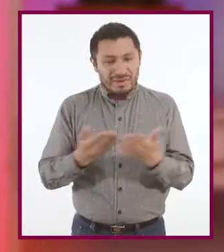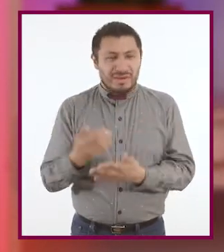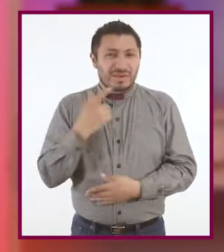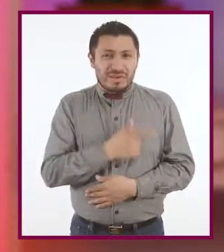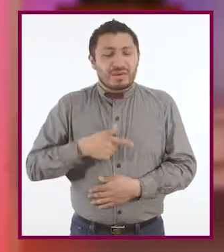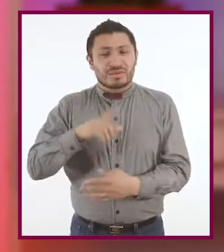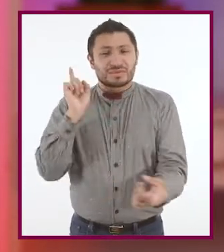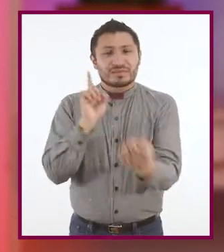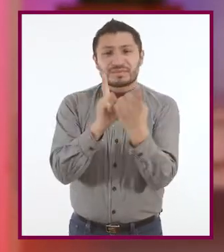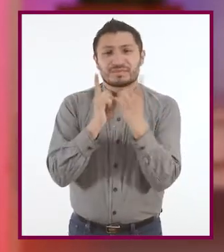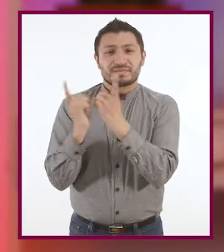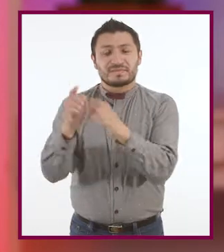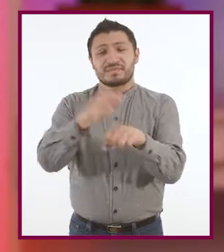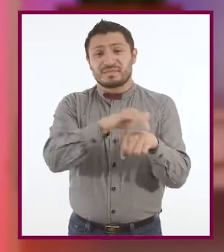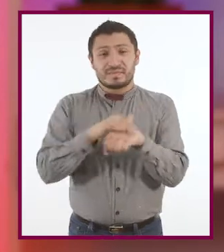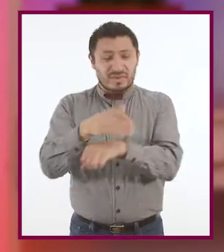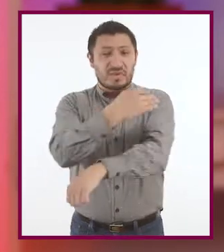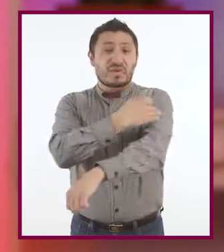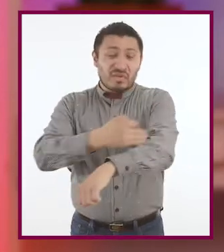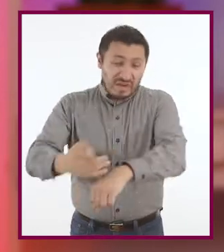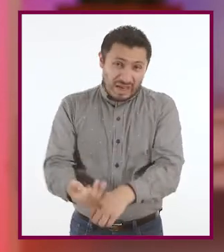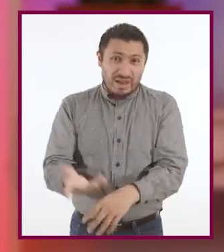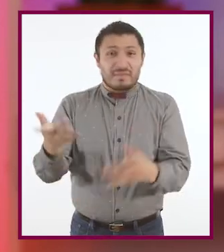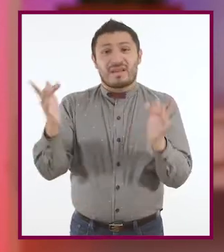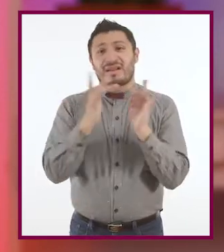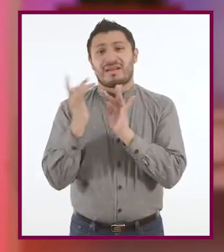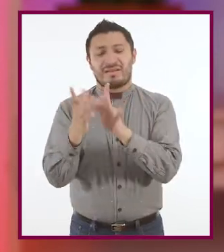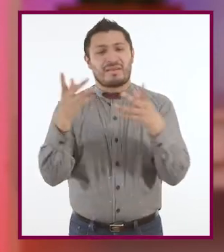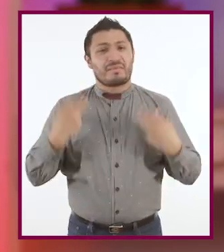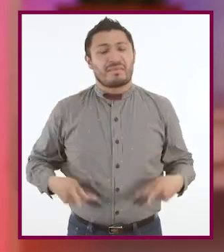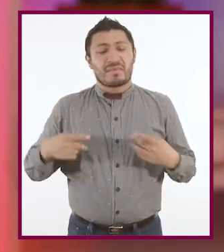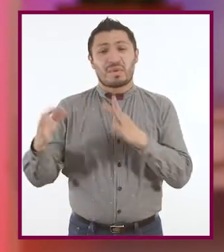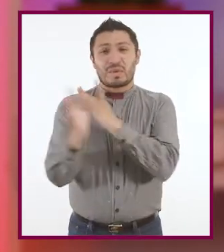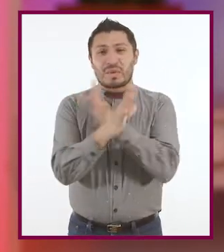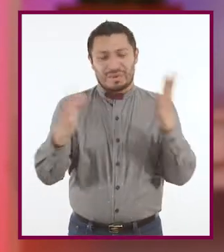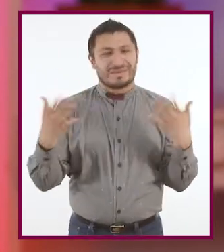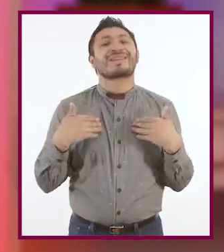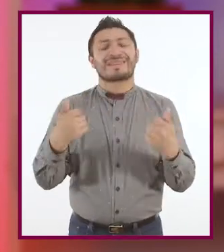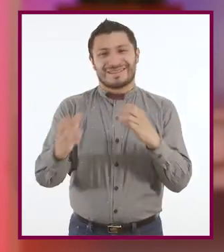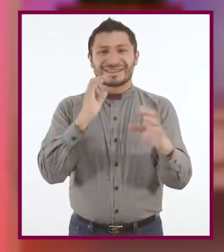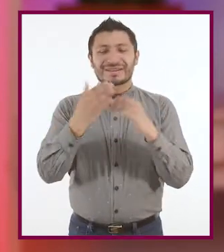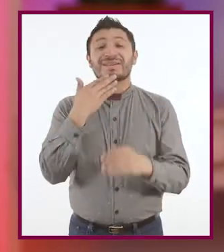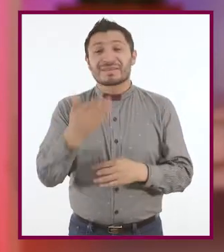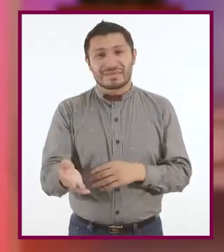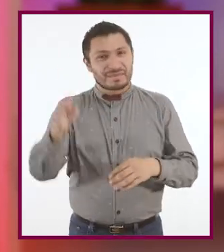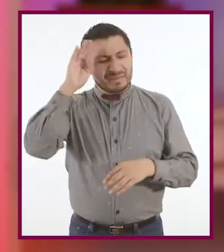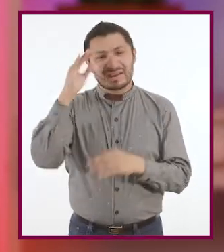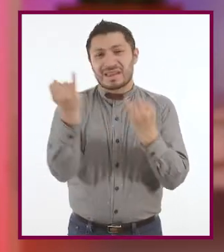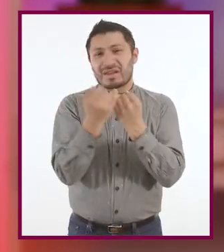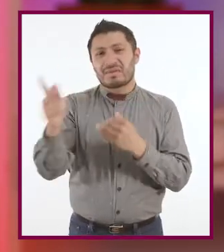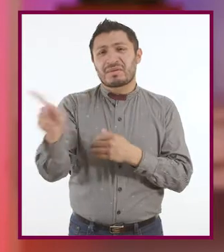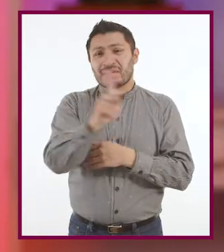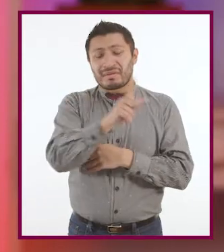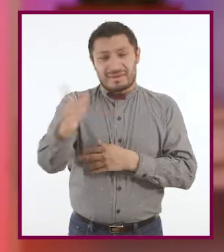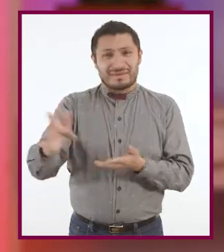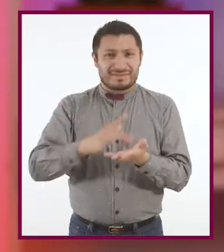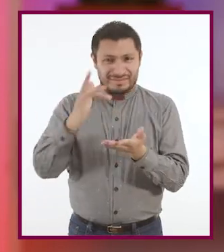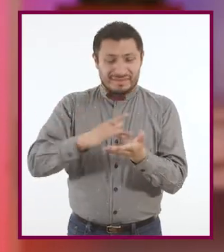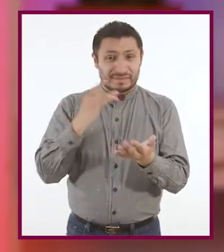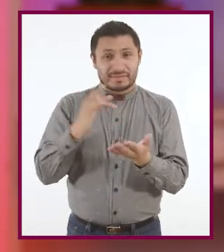en cercanía de nuestras amistades, en compañía de familiares y en contacto con muchas personas que nos entienden, piensan como nosotros y nos apoyan.